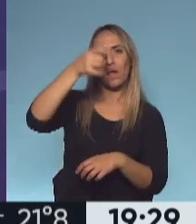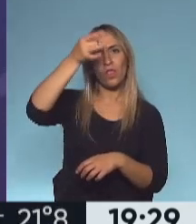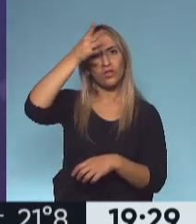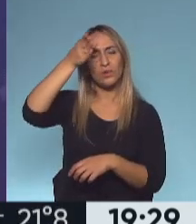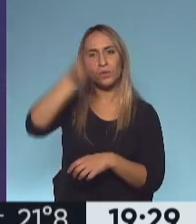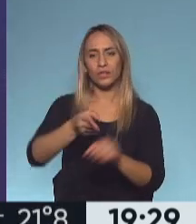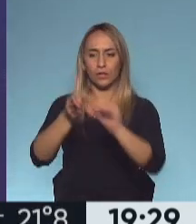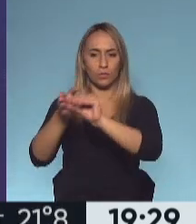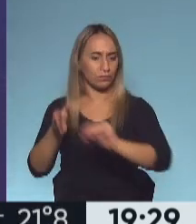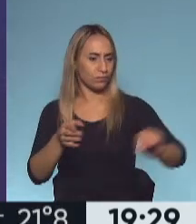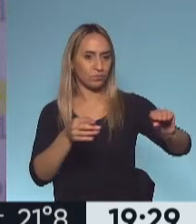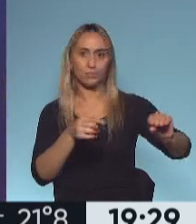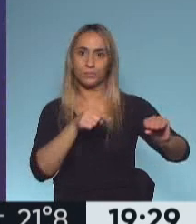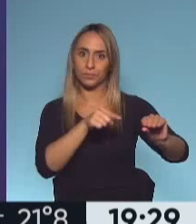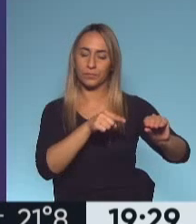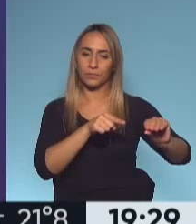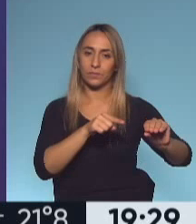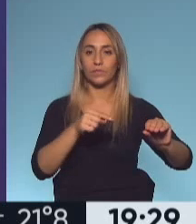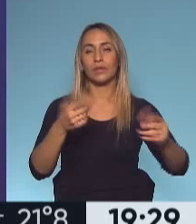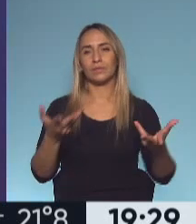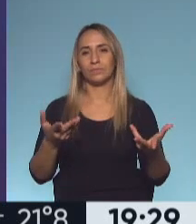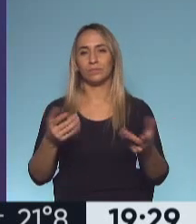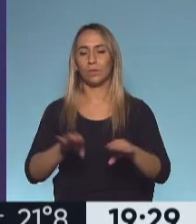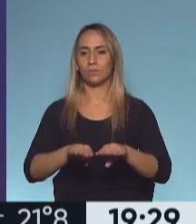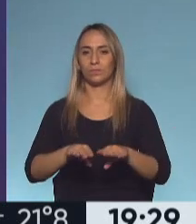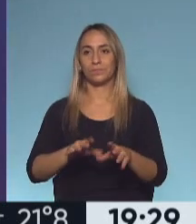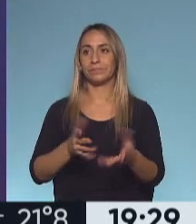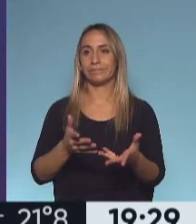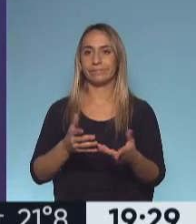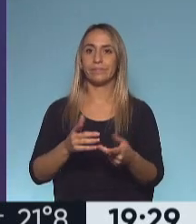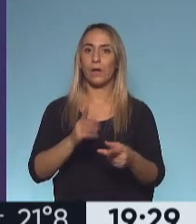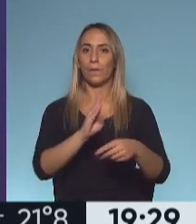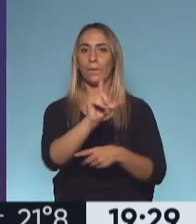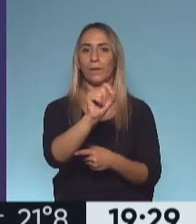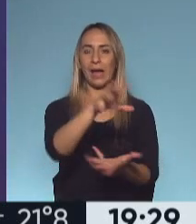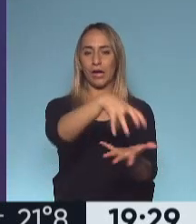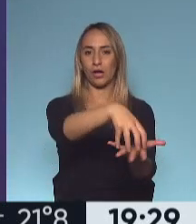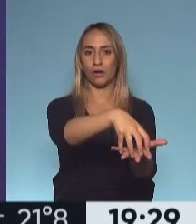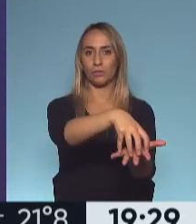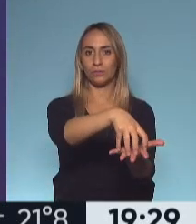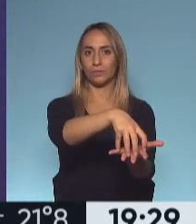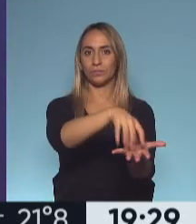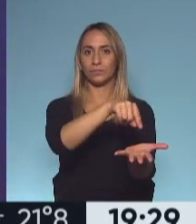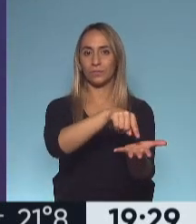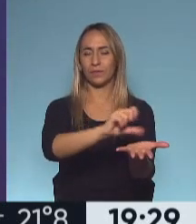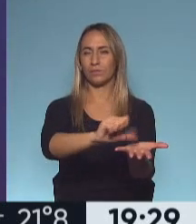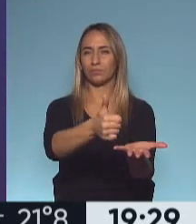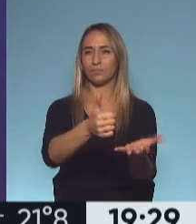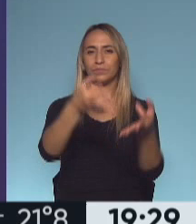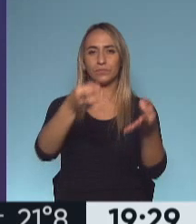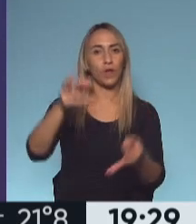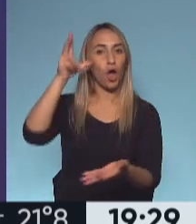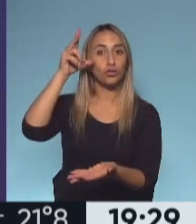que cruzando de un lado del mostrador al otro le permitió al Deutsche Bank una ganancia de 8